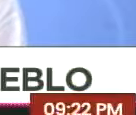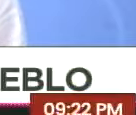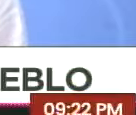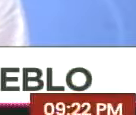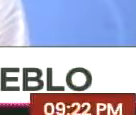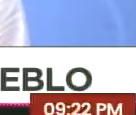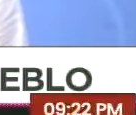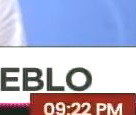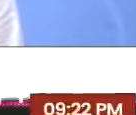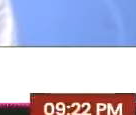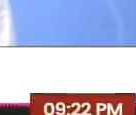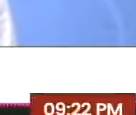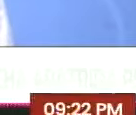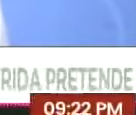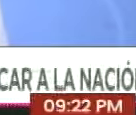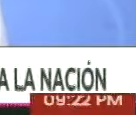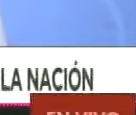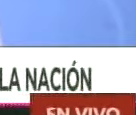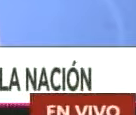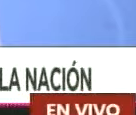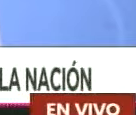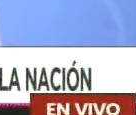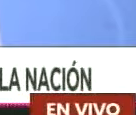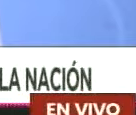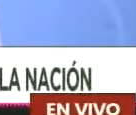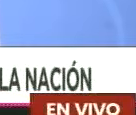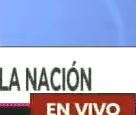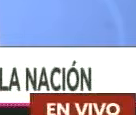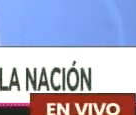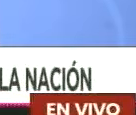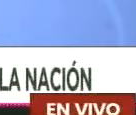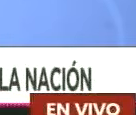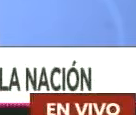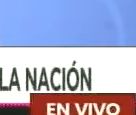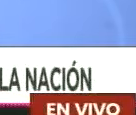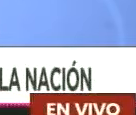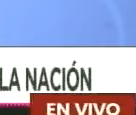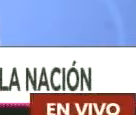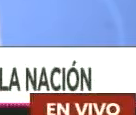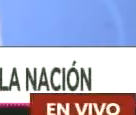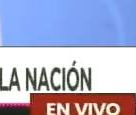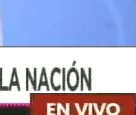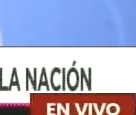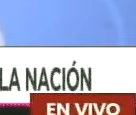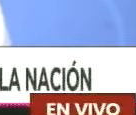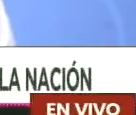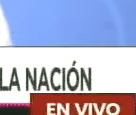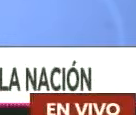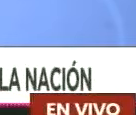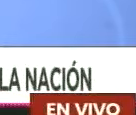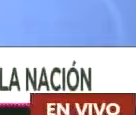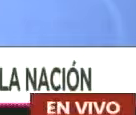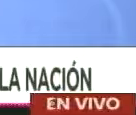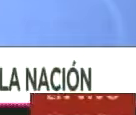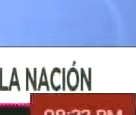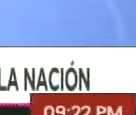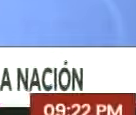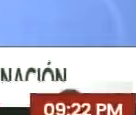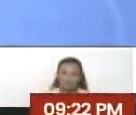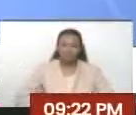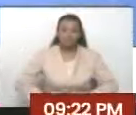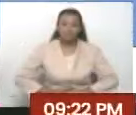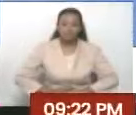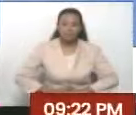ofertas para la subasta pública de Cicco. Se robaron Cicco. El pueblo venezolano, como usted ha